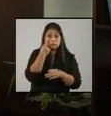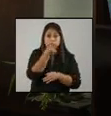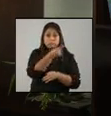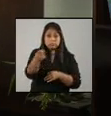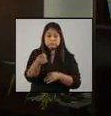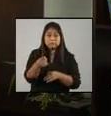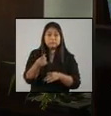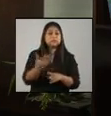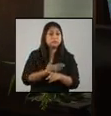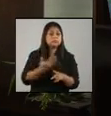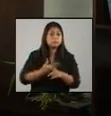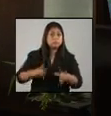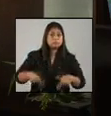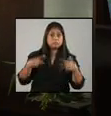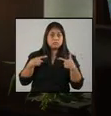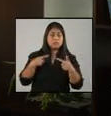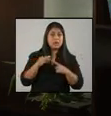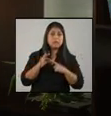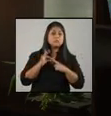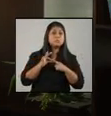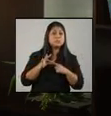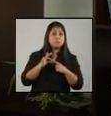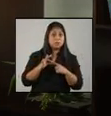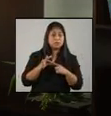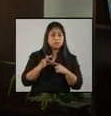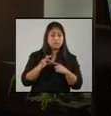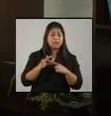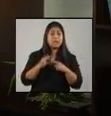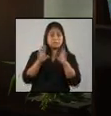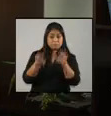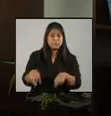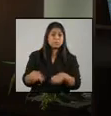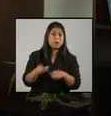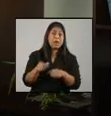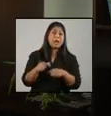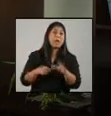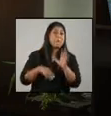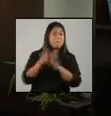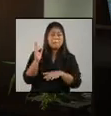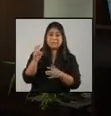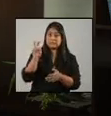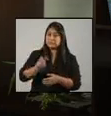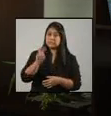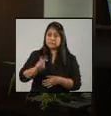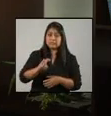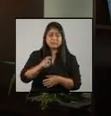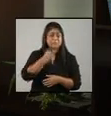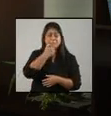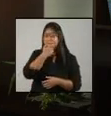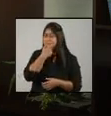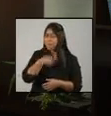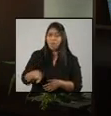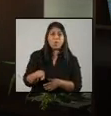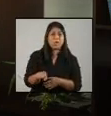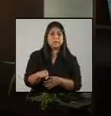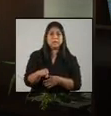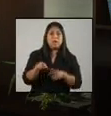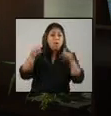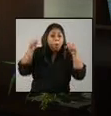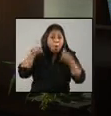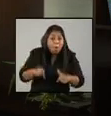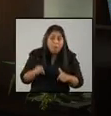vivir, especialmente a los más pobres y marginados, pero no de ahorita, de siempre.